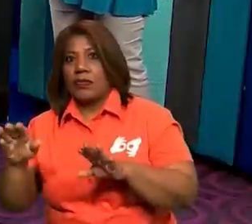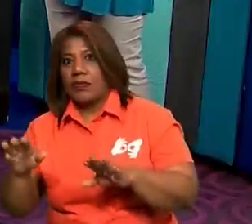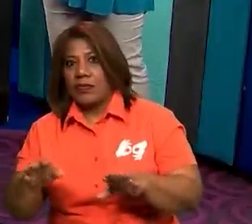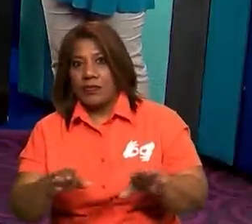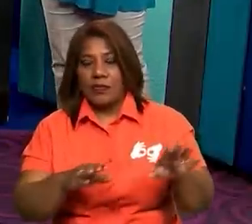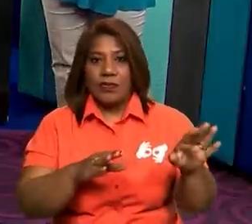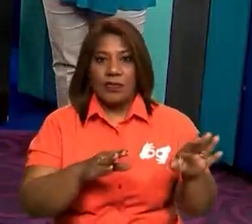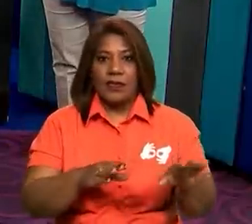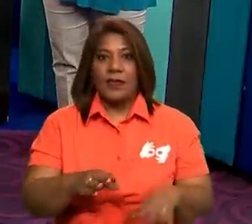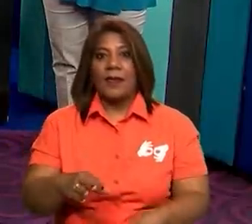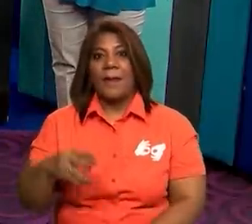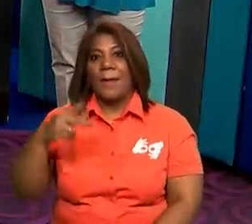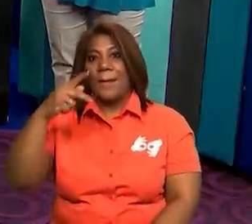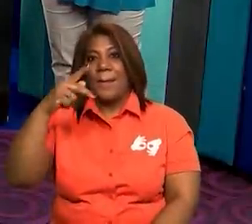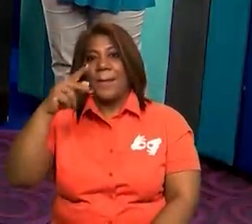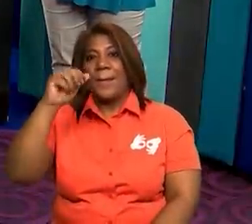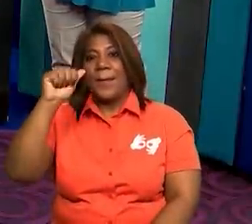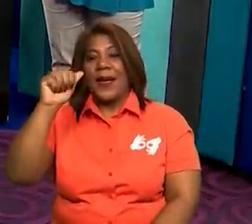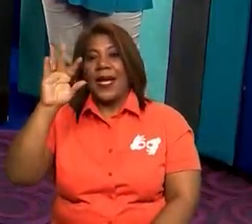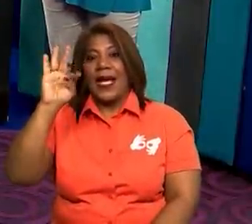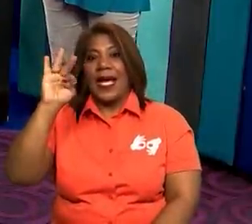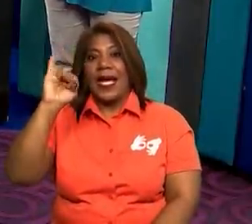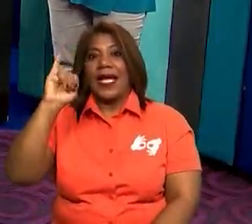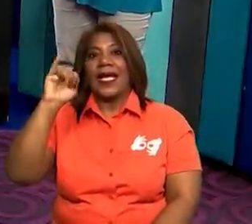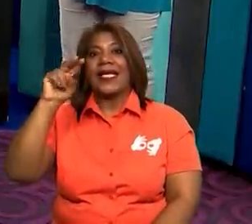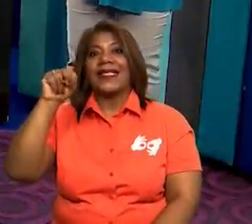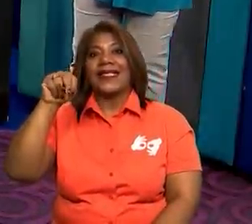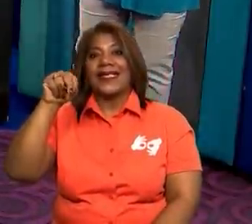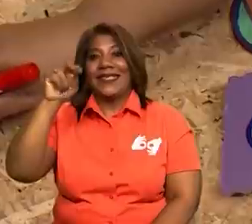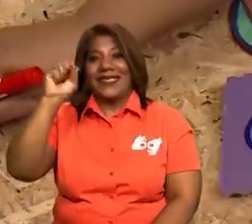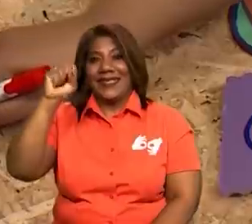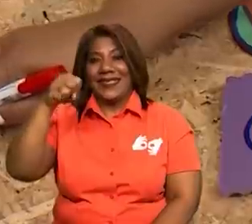¿Dónde lleva la N? Al final.